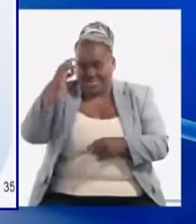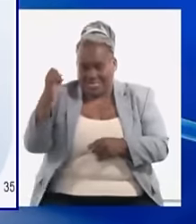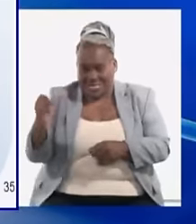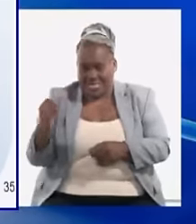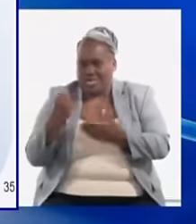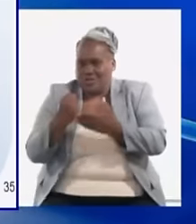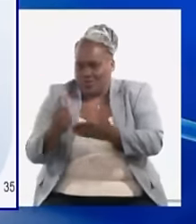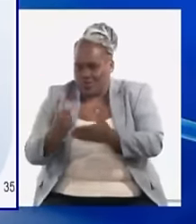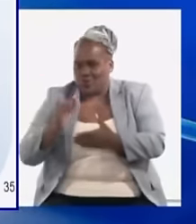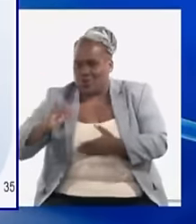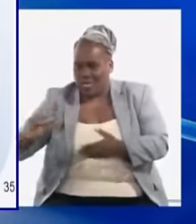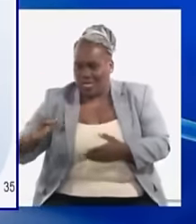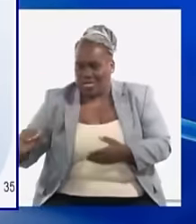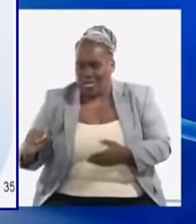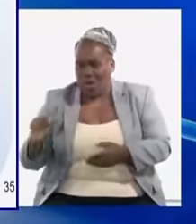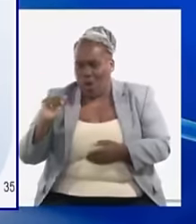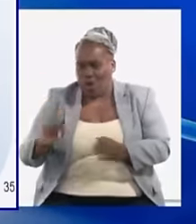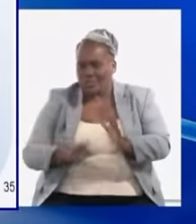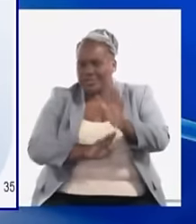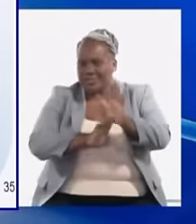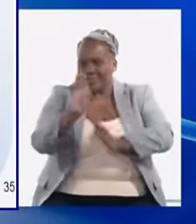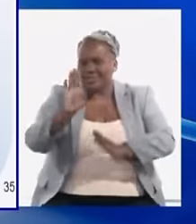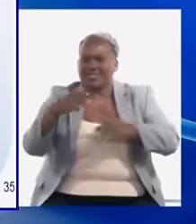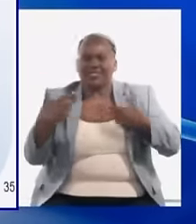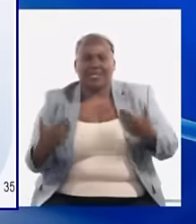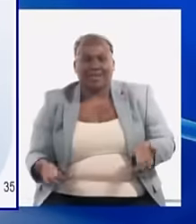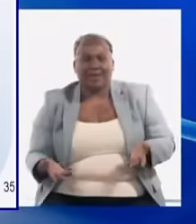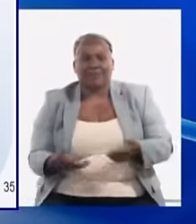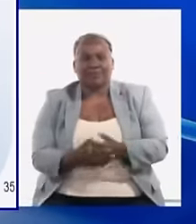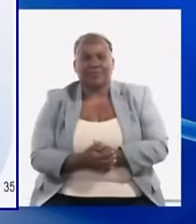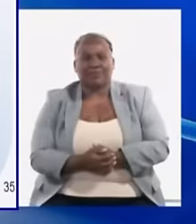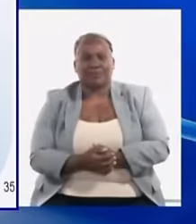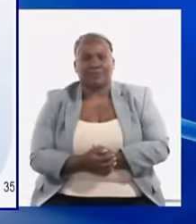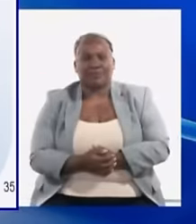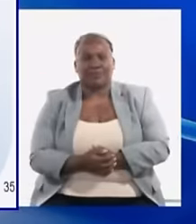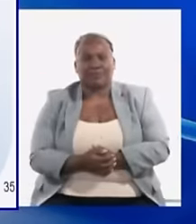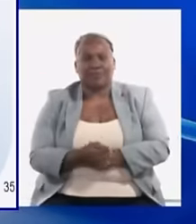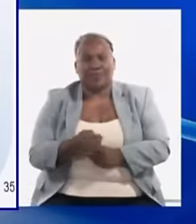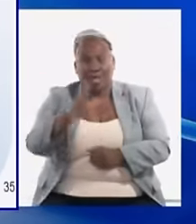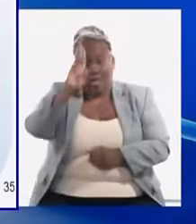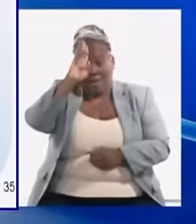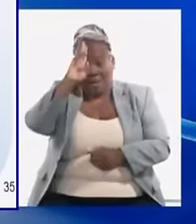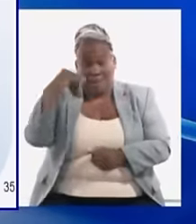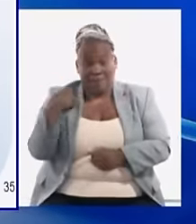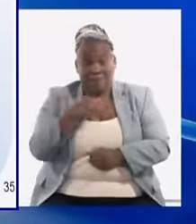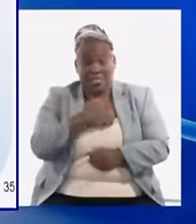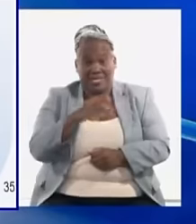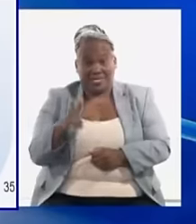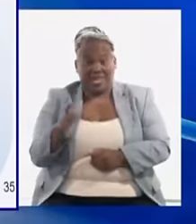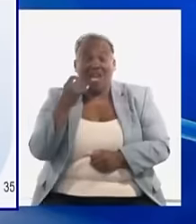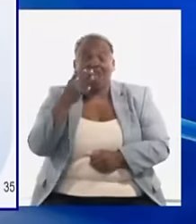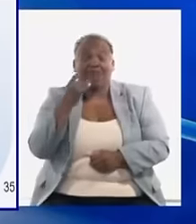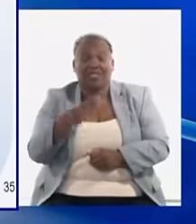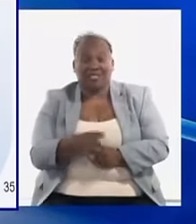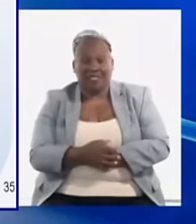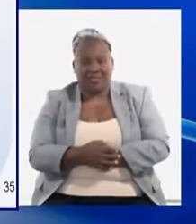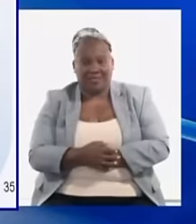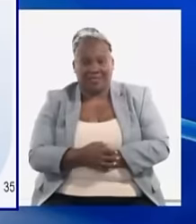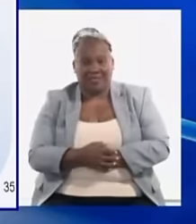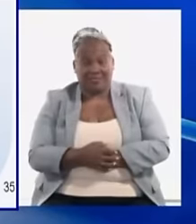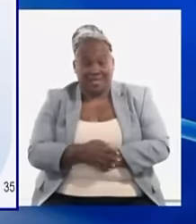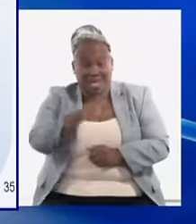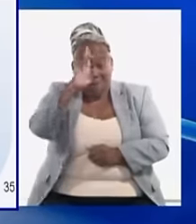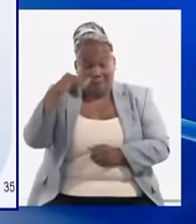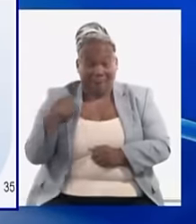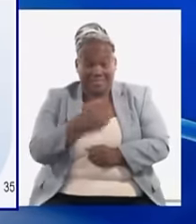se ha avanzado en la medicina verde en la medicina natural